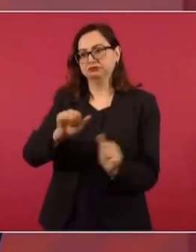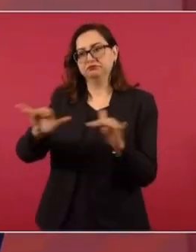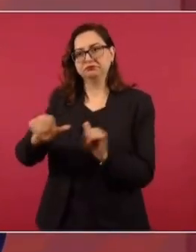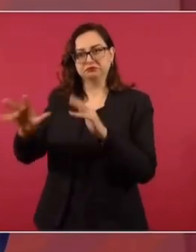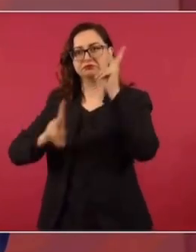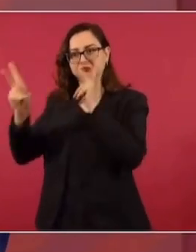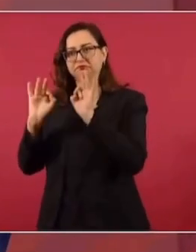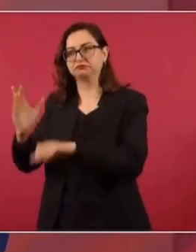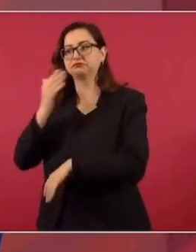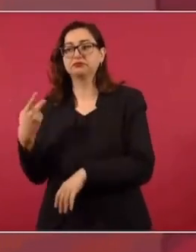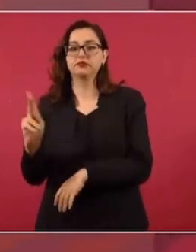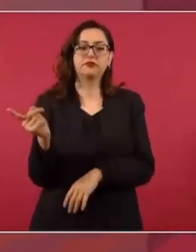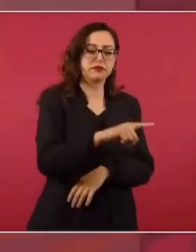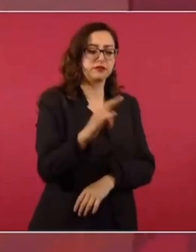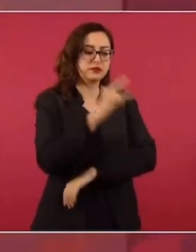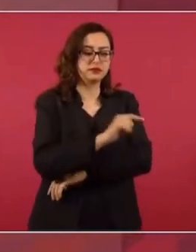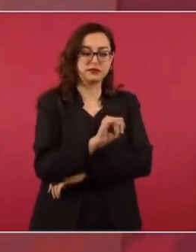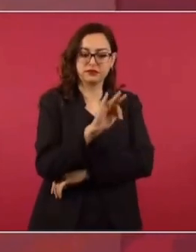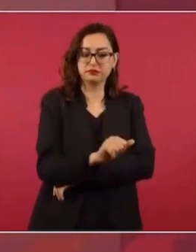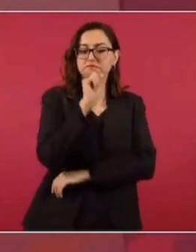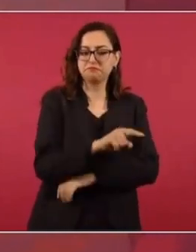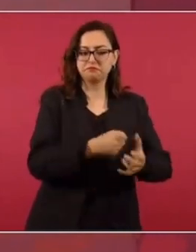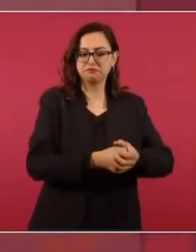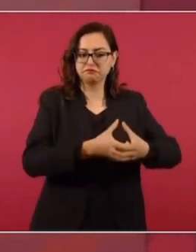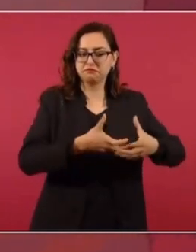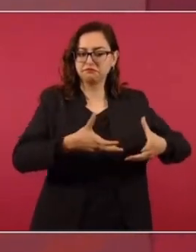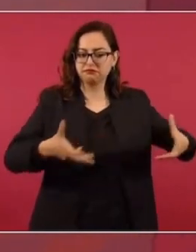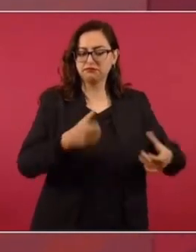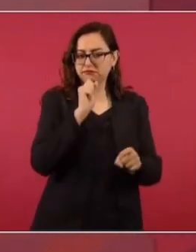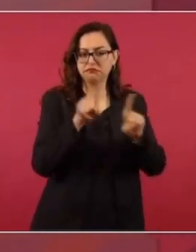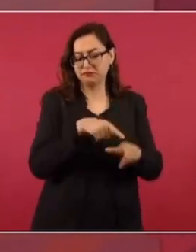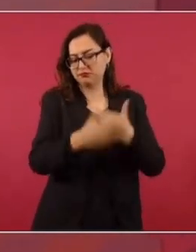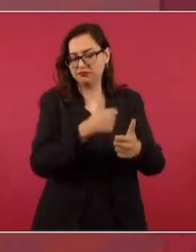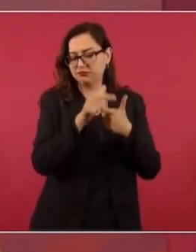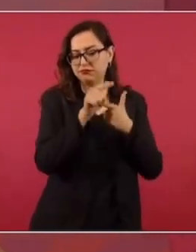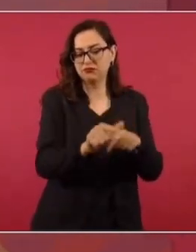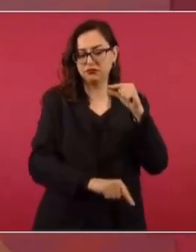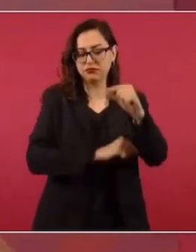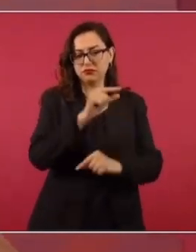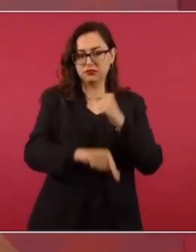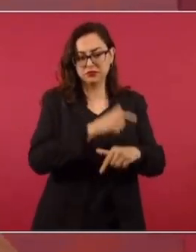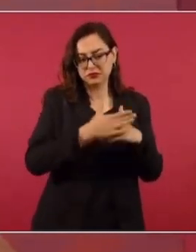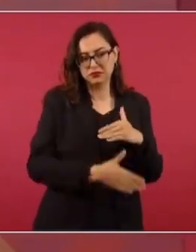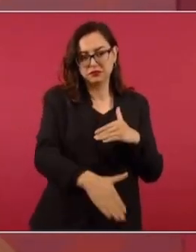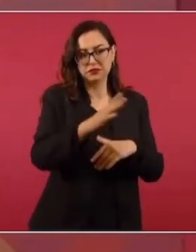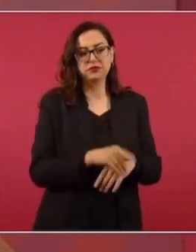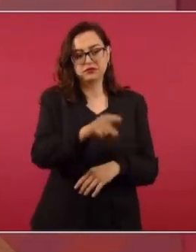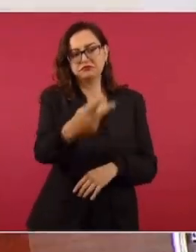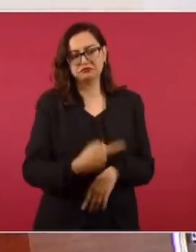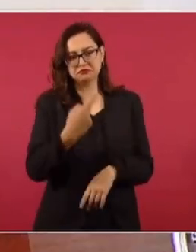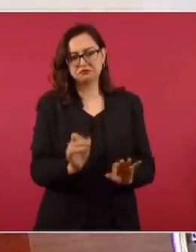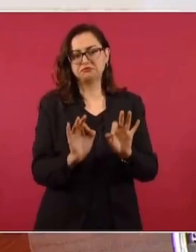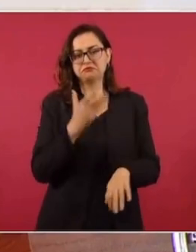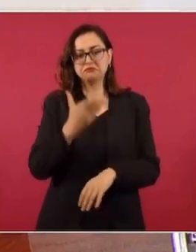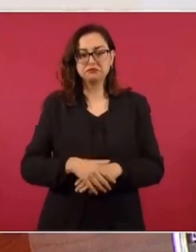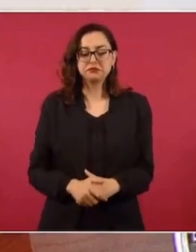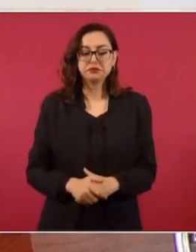aumentando en el número de usuarios y va a seguir, va a seguir. Qué bueno que me preguntes eso.